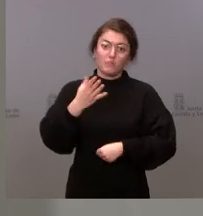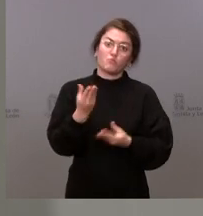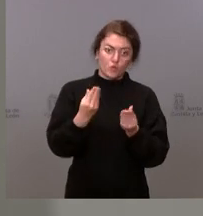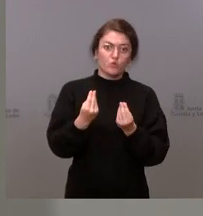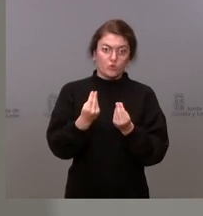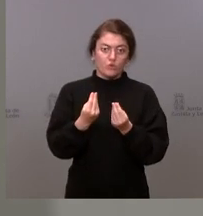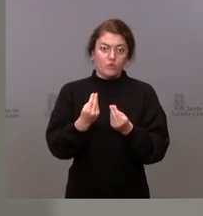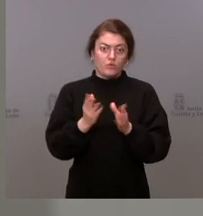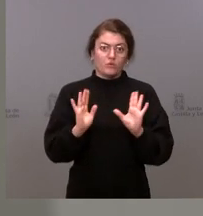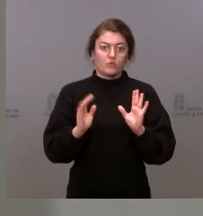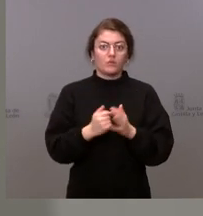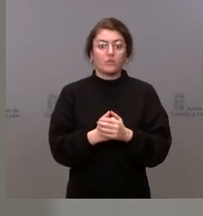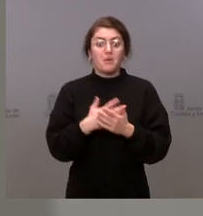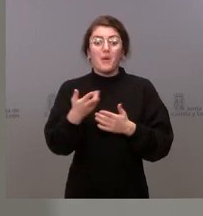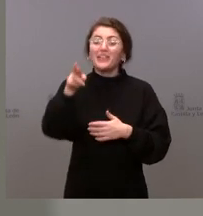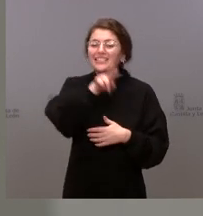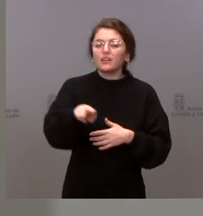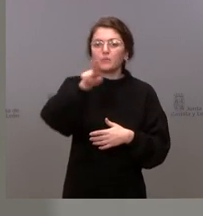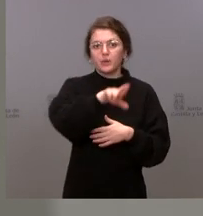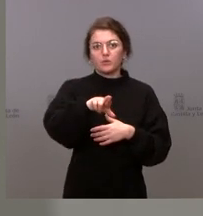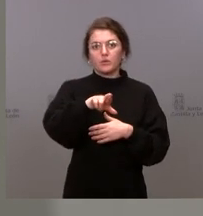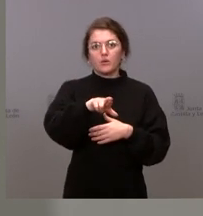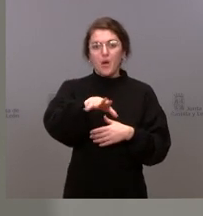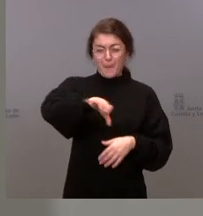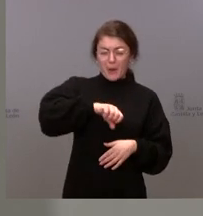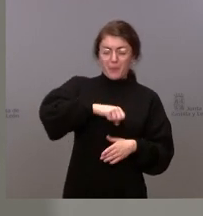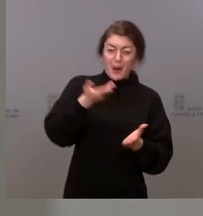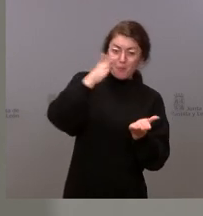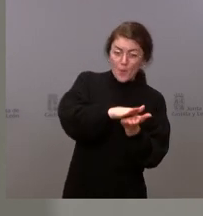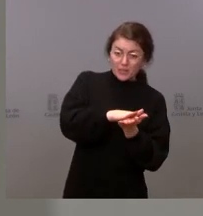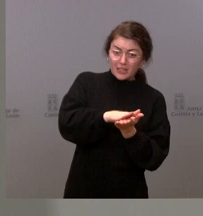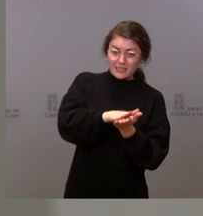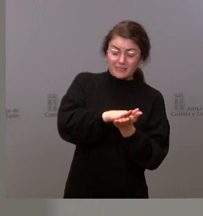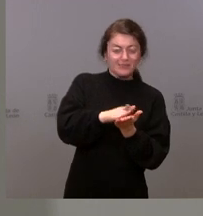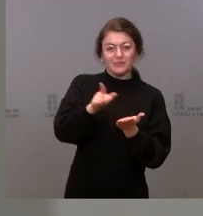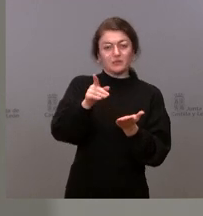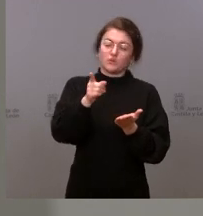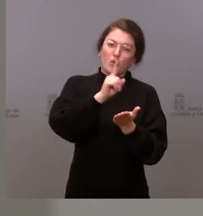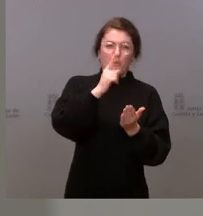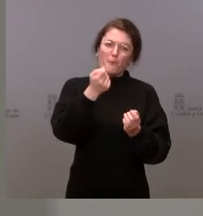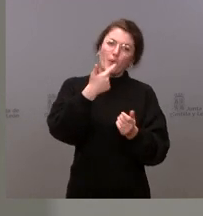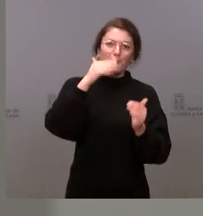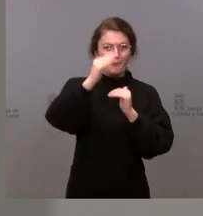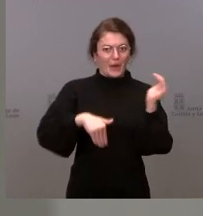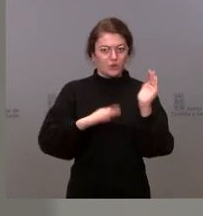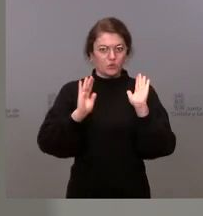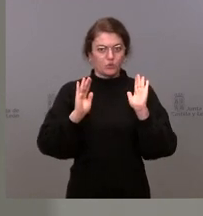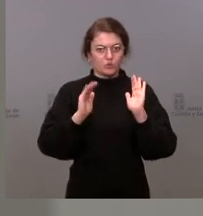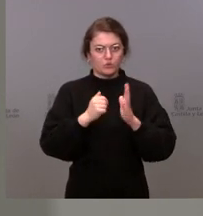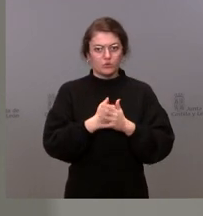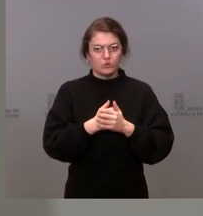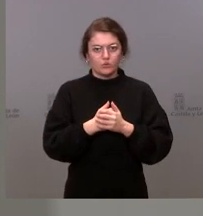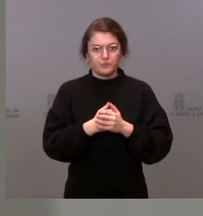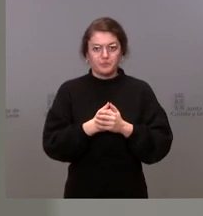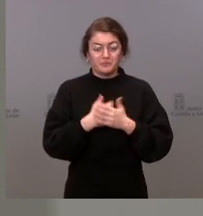de una letalidad y una morbilidad que en principio parece inferior a lo que hemos tenido hasta el momento.